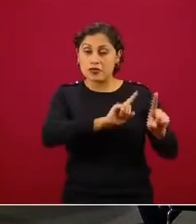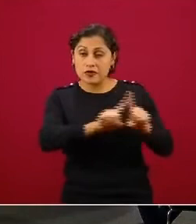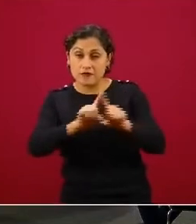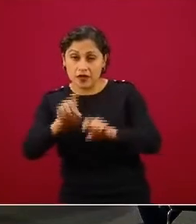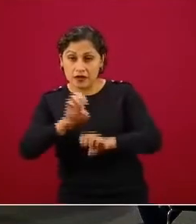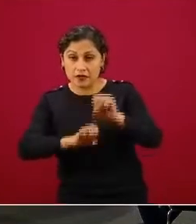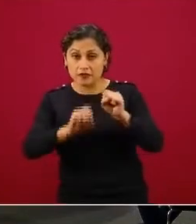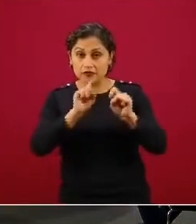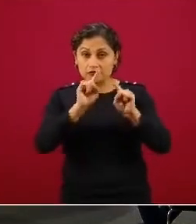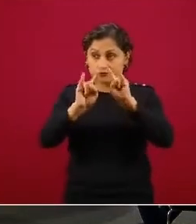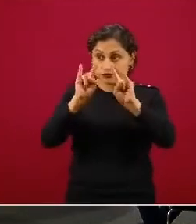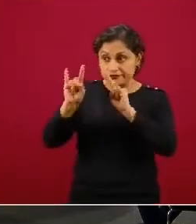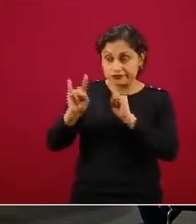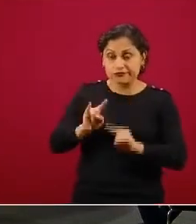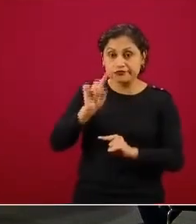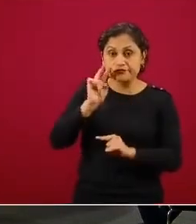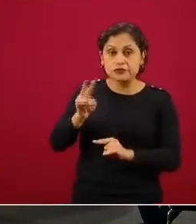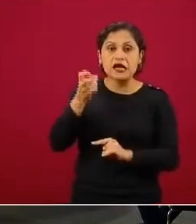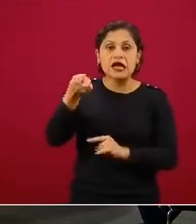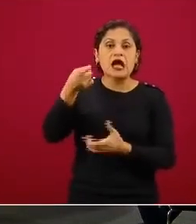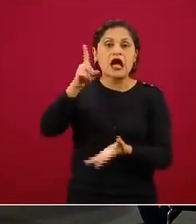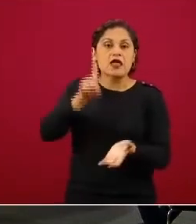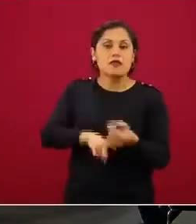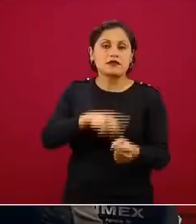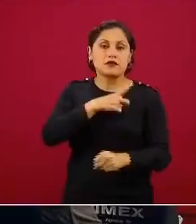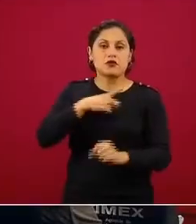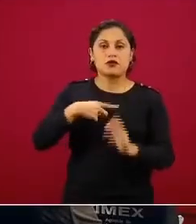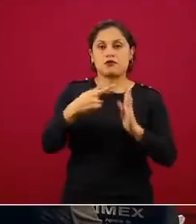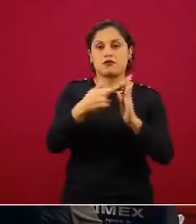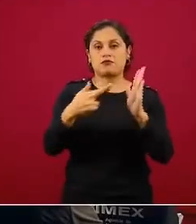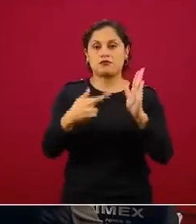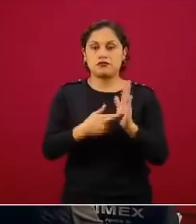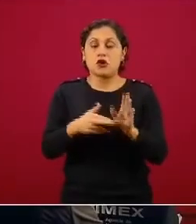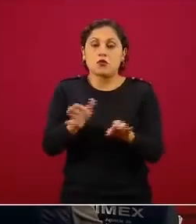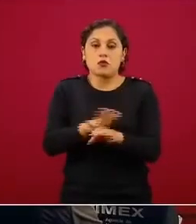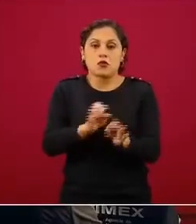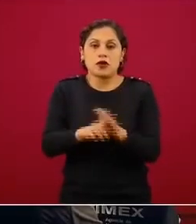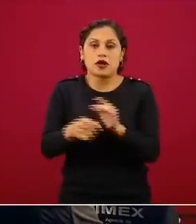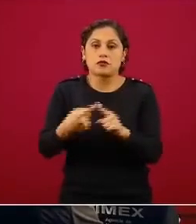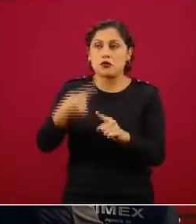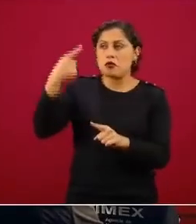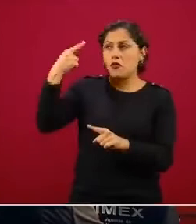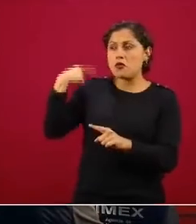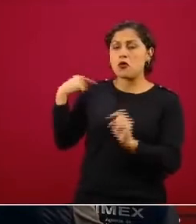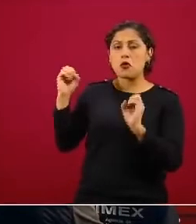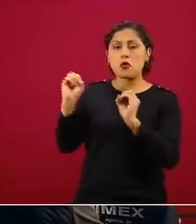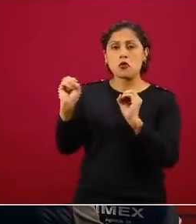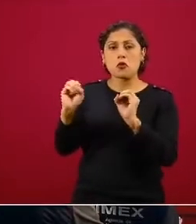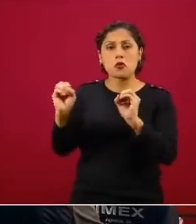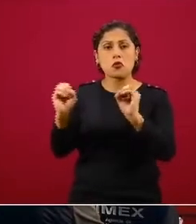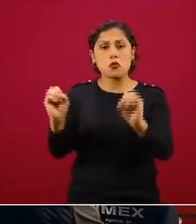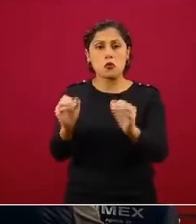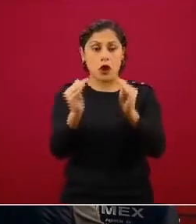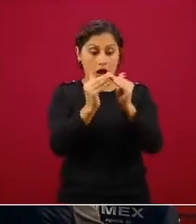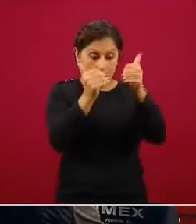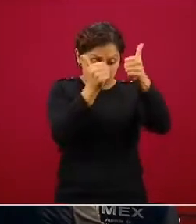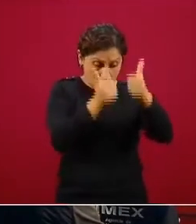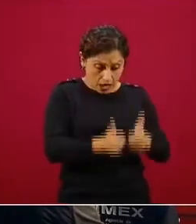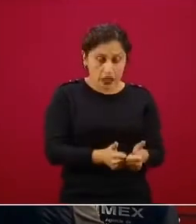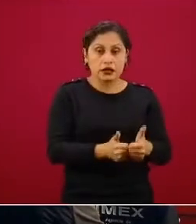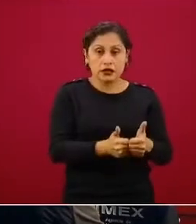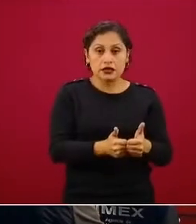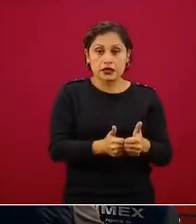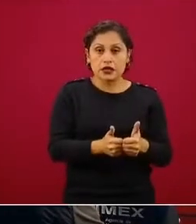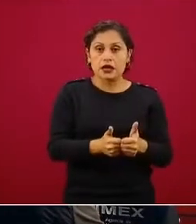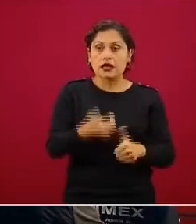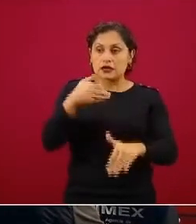protocolos. Si estamos regresando a un centro de trabajo después de mucho tiempo en el aislamiento social y las cosas